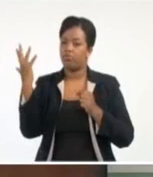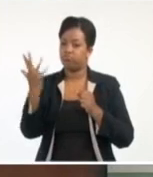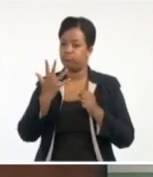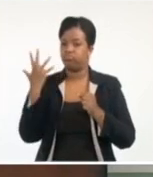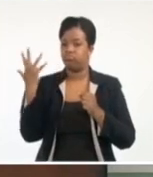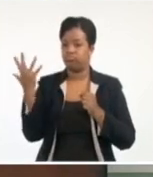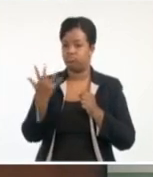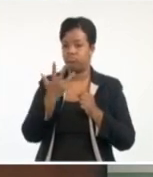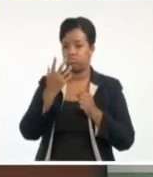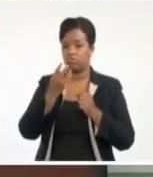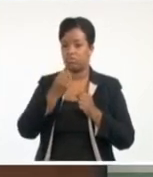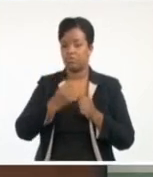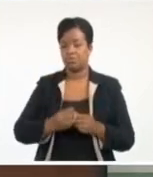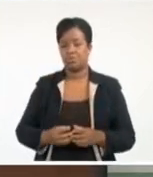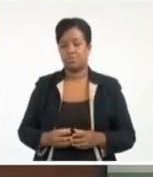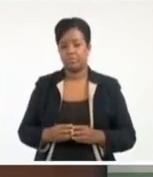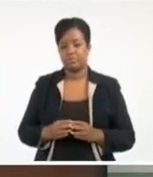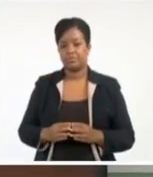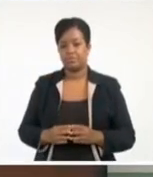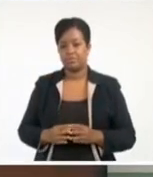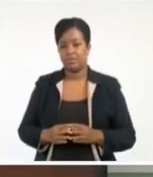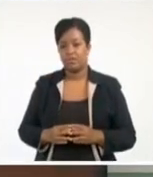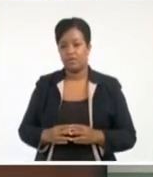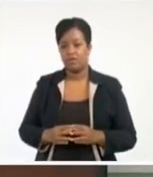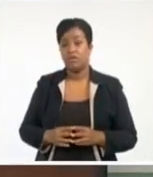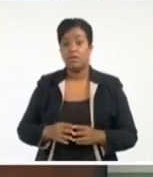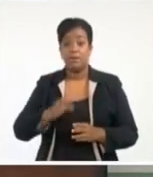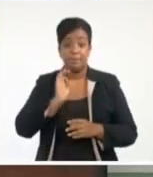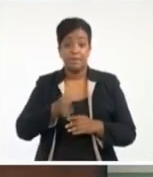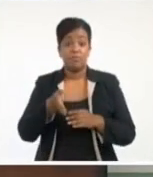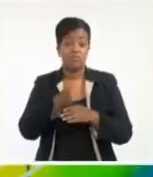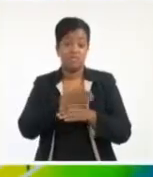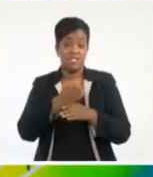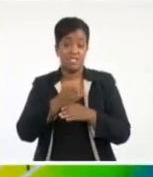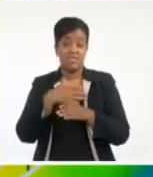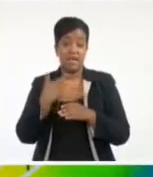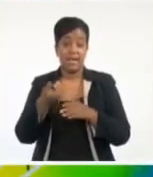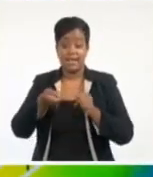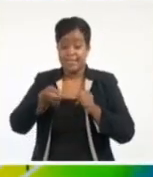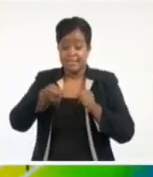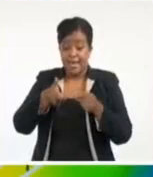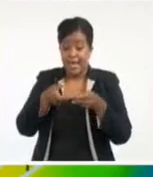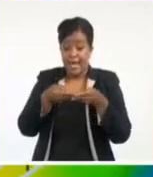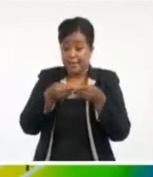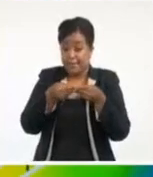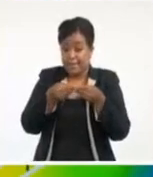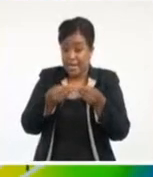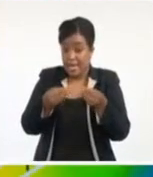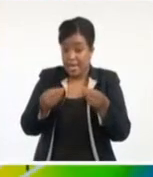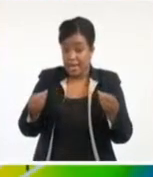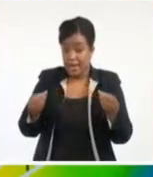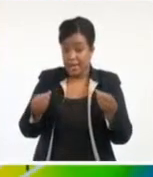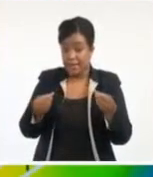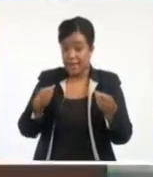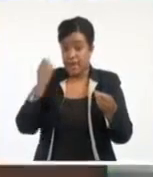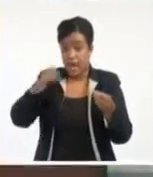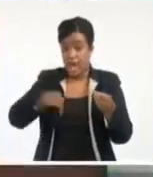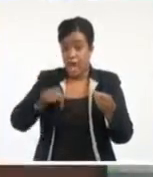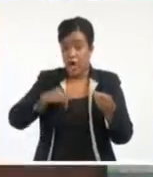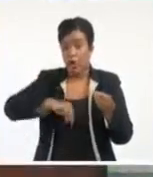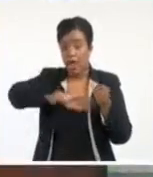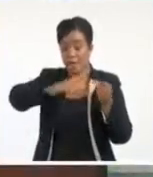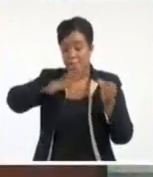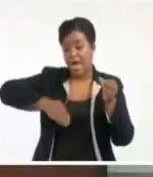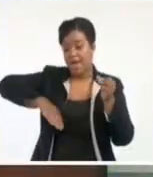sistema vertical. Por eso quiere decir que cuando se aproxima tierra y más se avanza próximo o